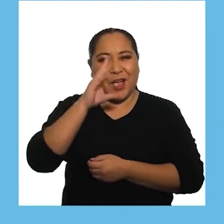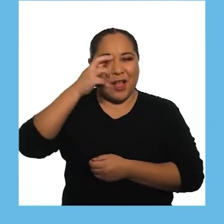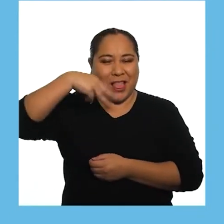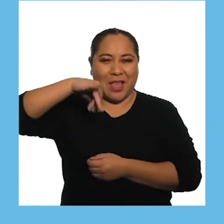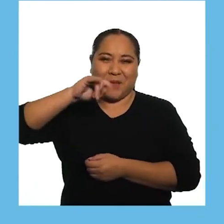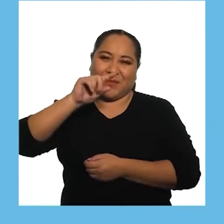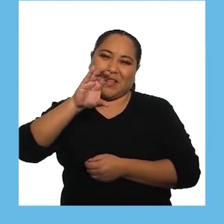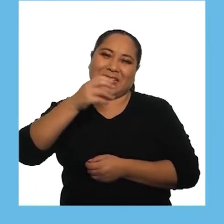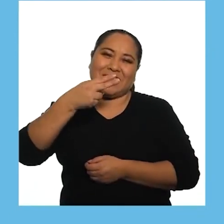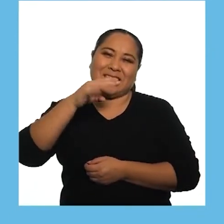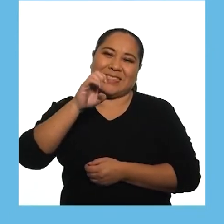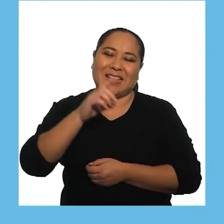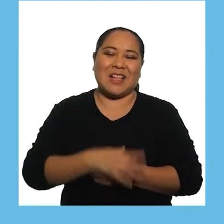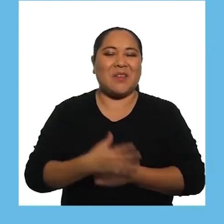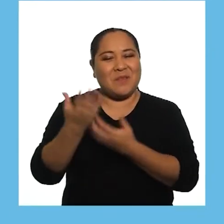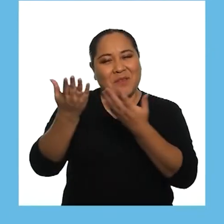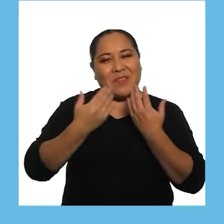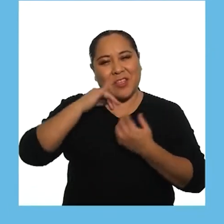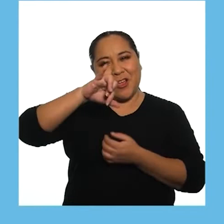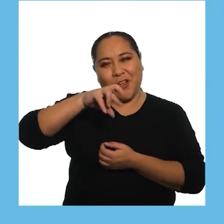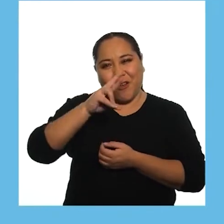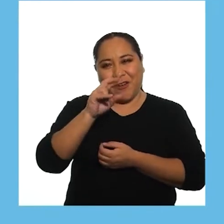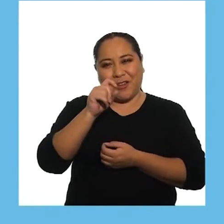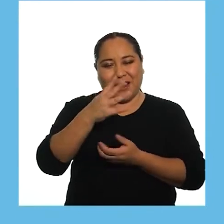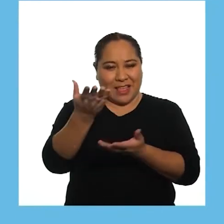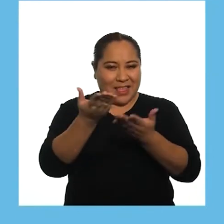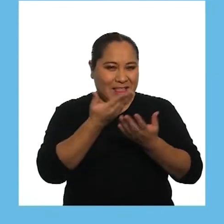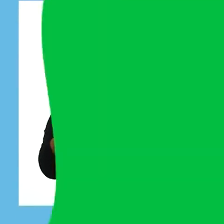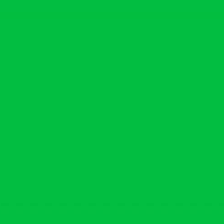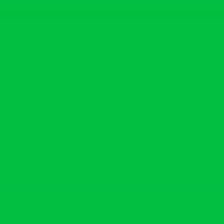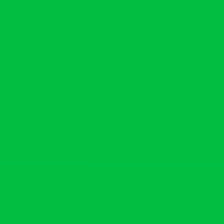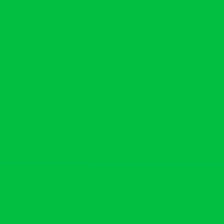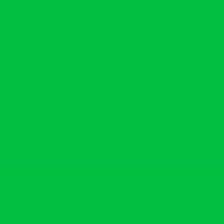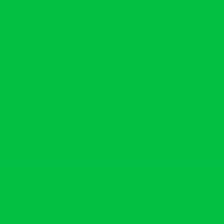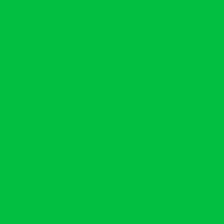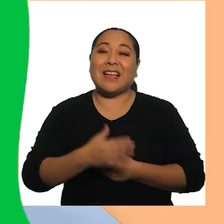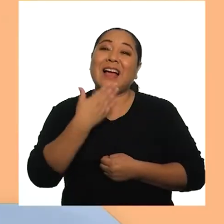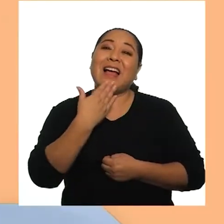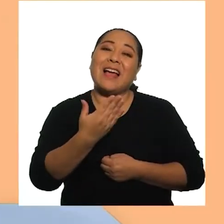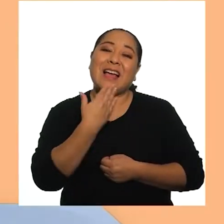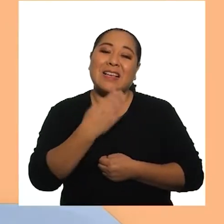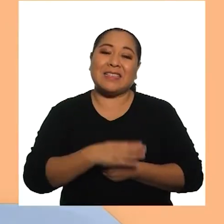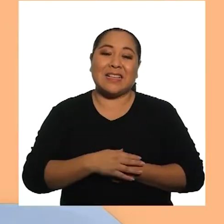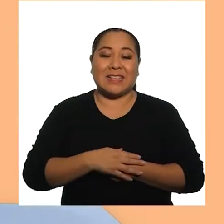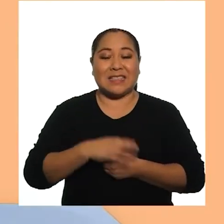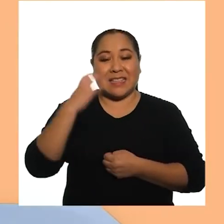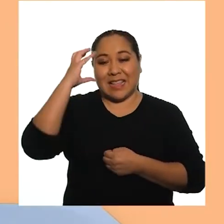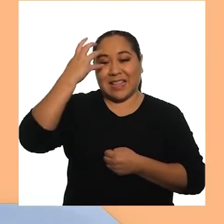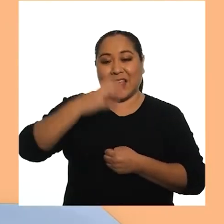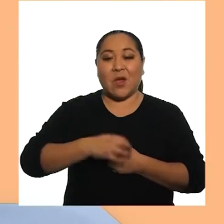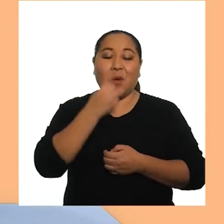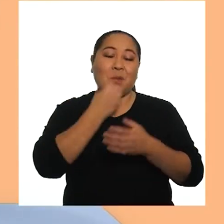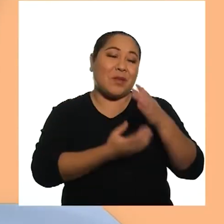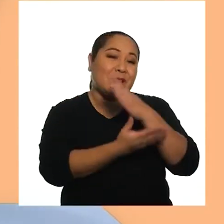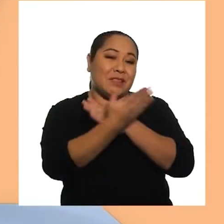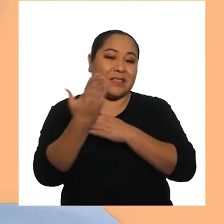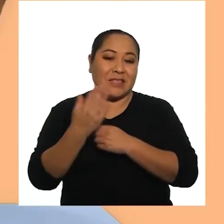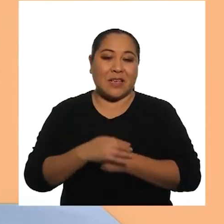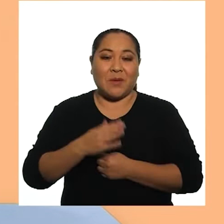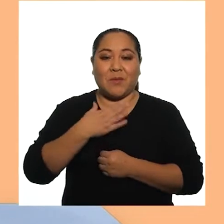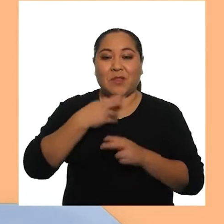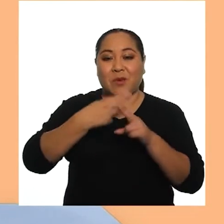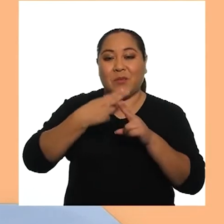Hola Michel, bienvenido Jorge, adelante chicos Gracias Daniel, buenos días